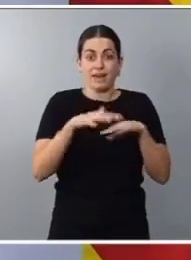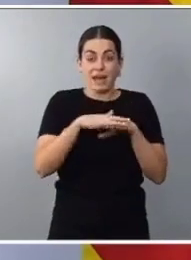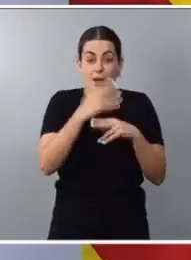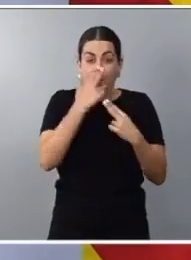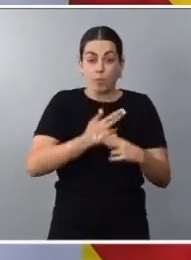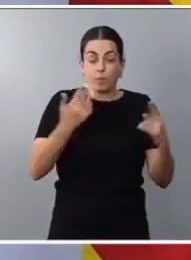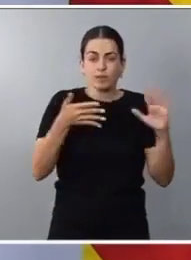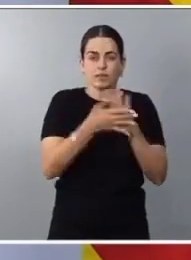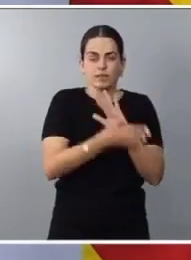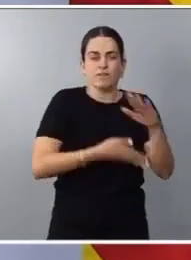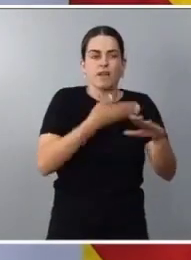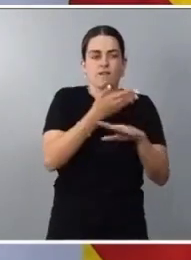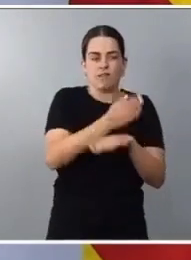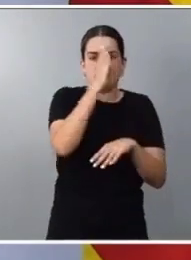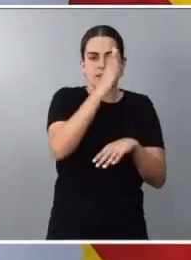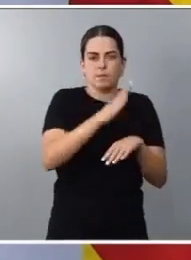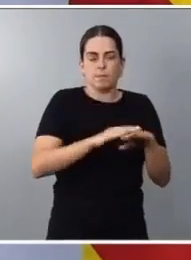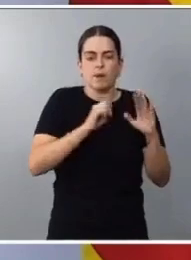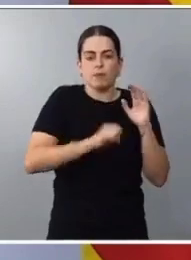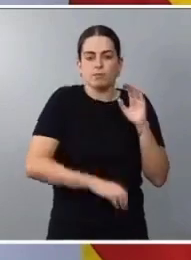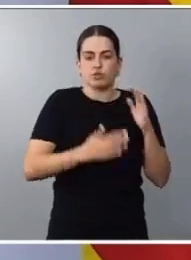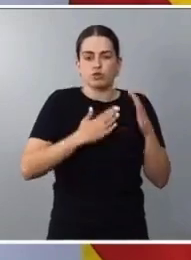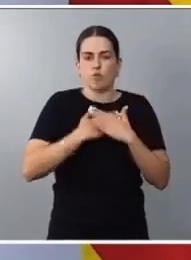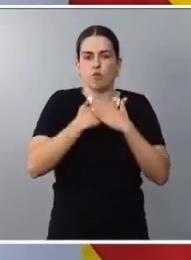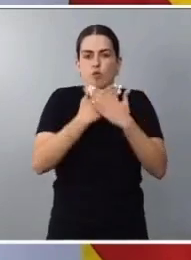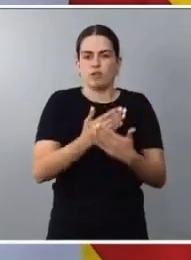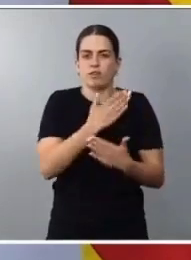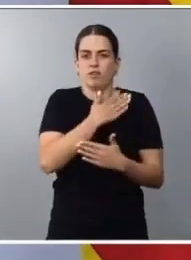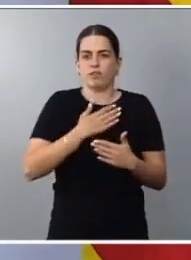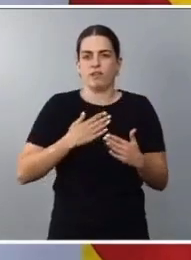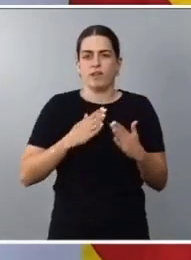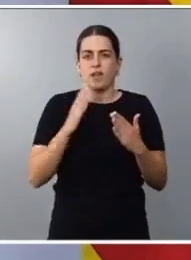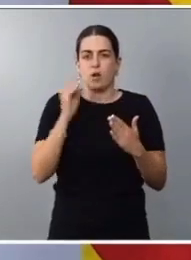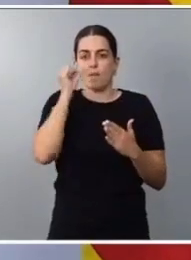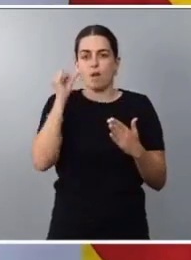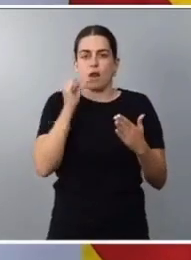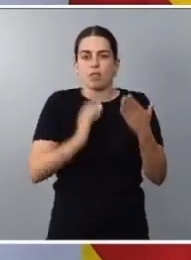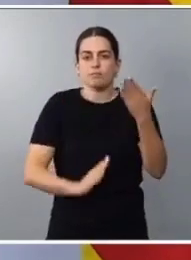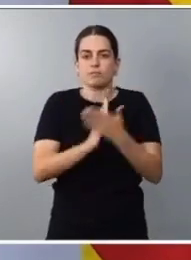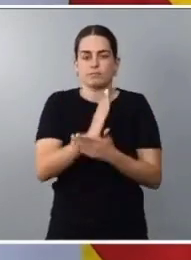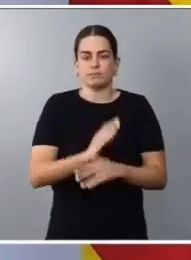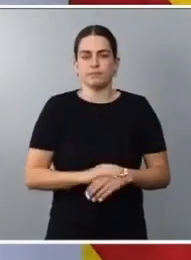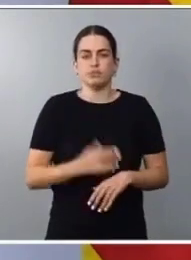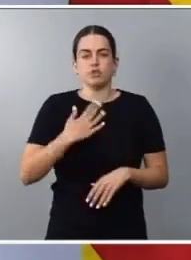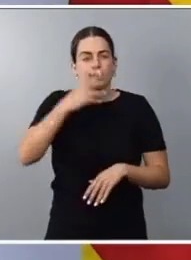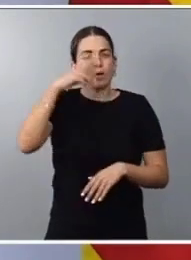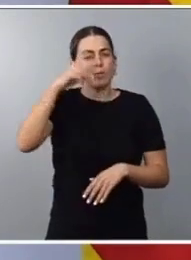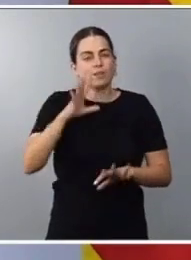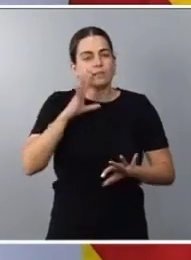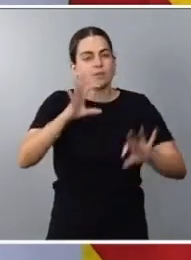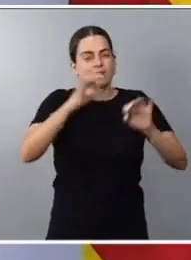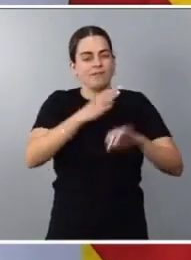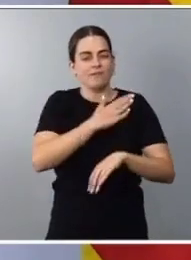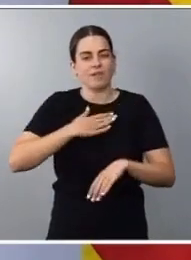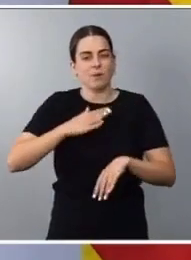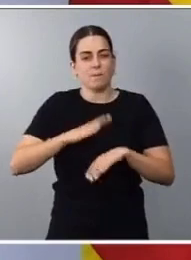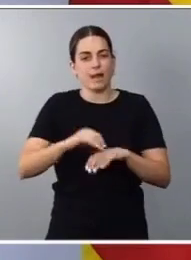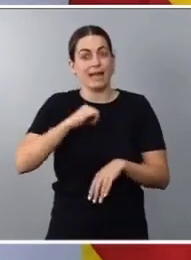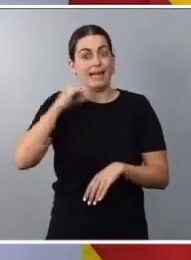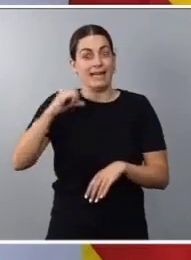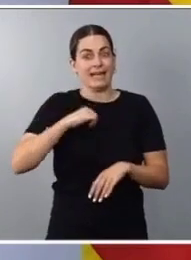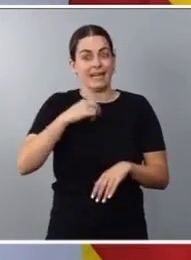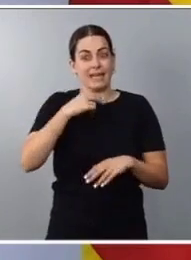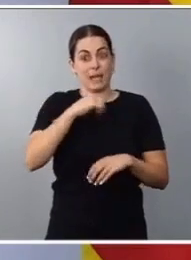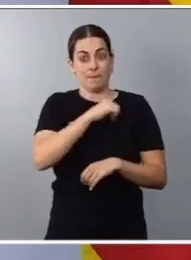practicar interrupciones voluntarias del embarazo. Quiero aquí también hacer un reconocimiento especial a las clínicas privadas que durante